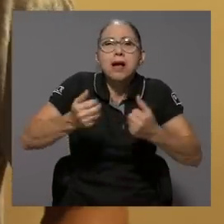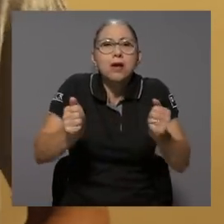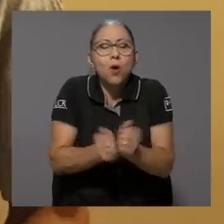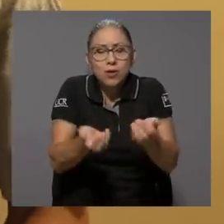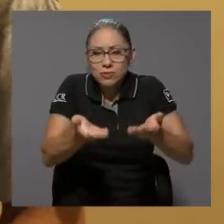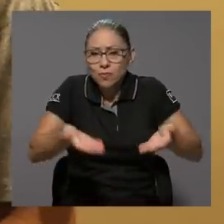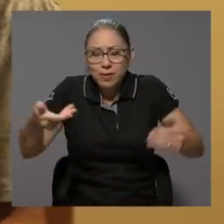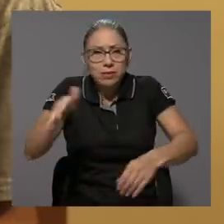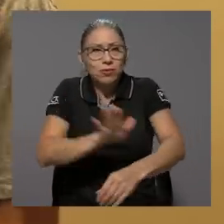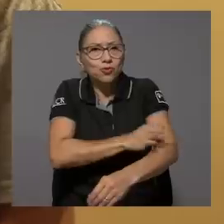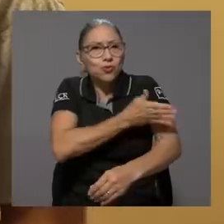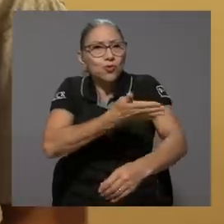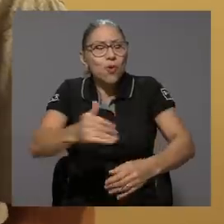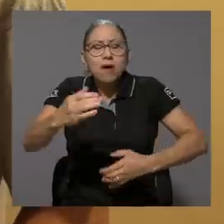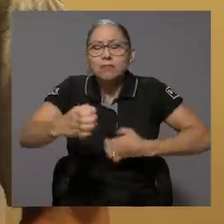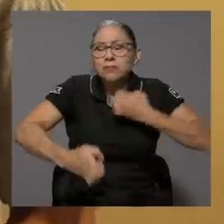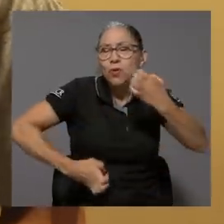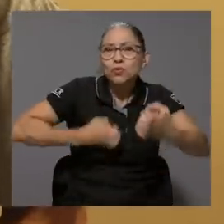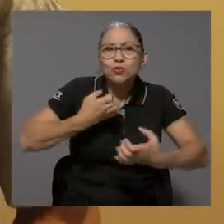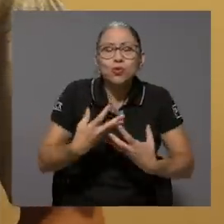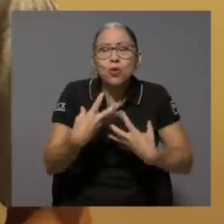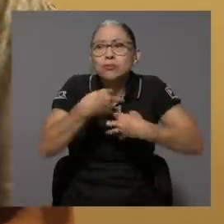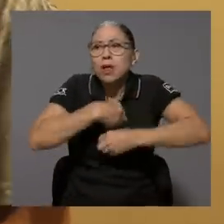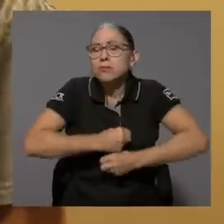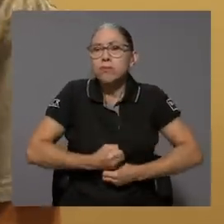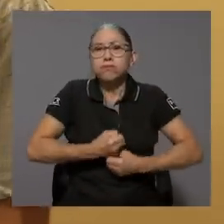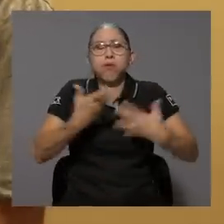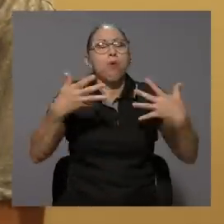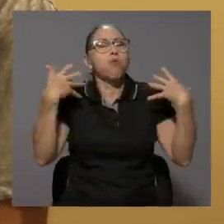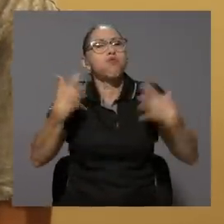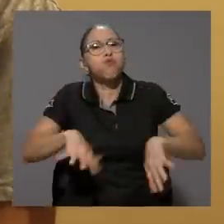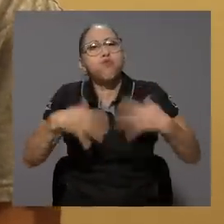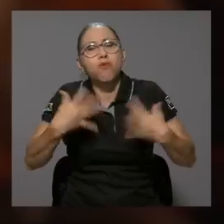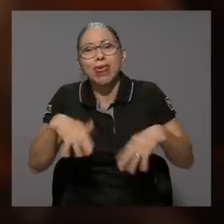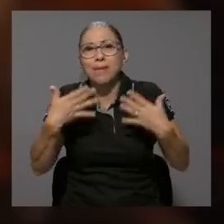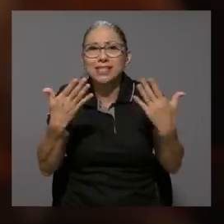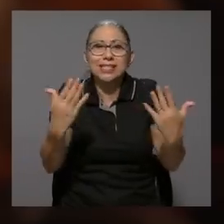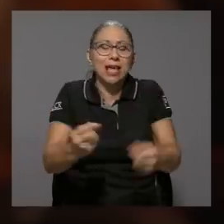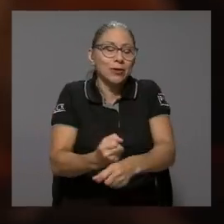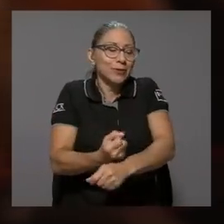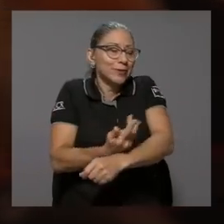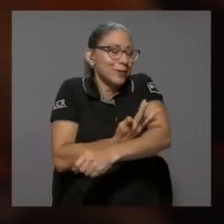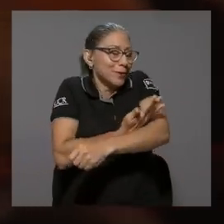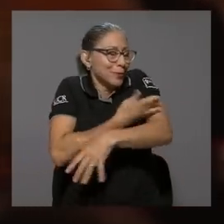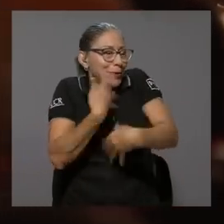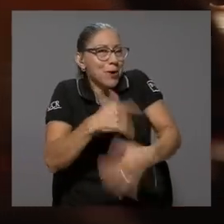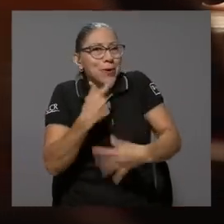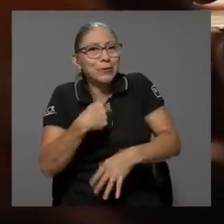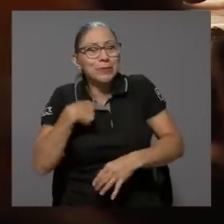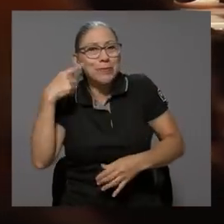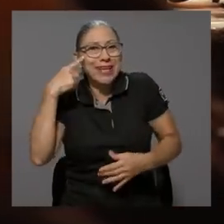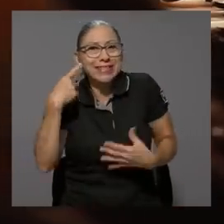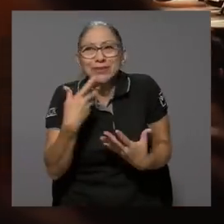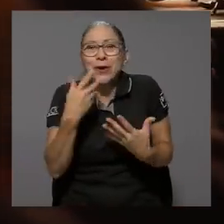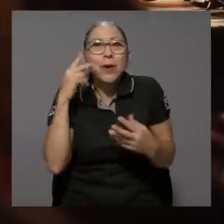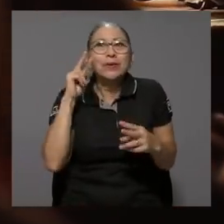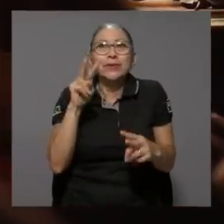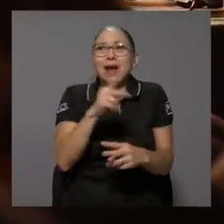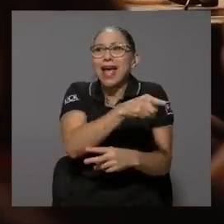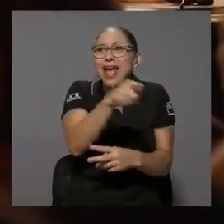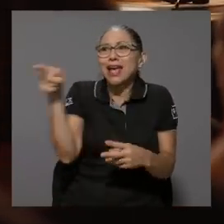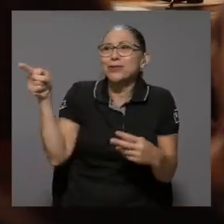sus instrumentos, con qué emoción, cómo lo hicieron ellos. Oiga, fue demasiado, se me escalobrían los pelos donde ellos